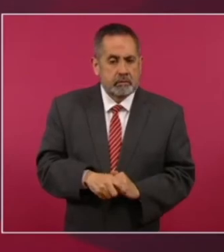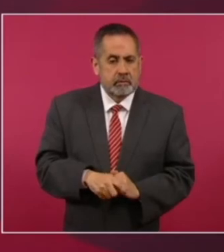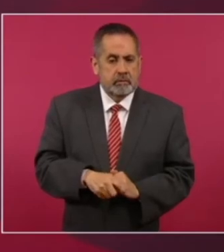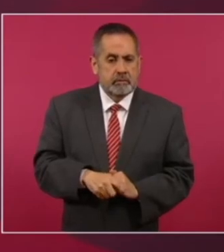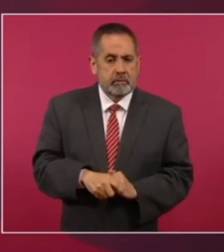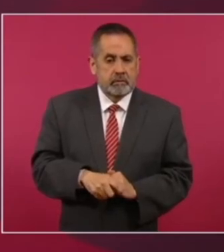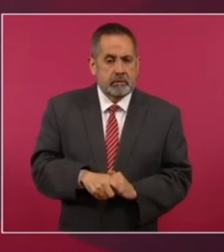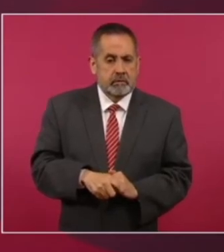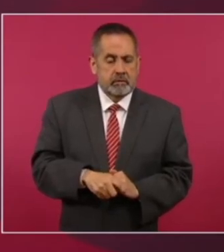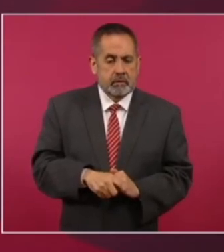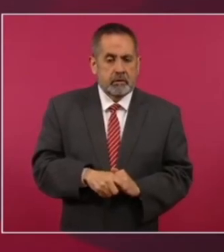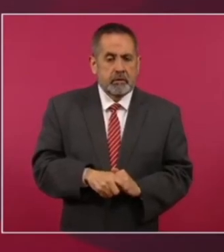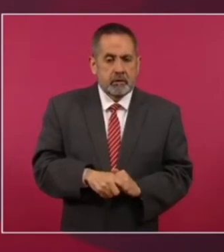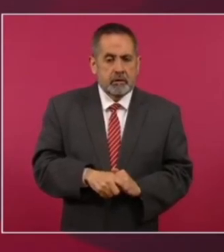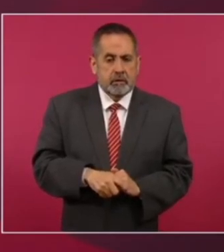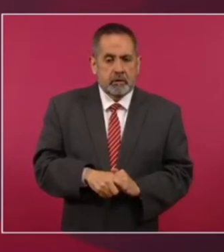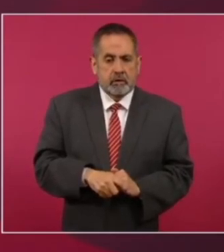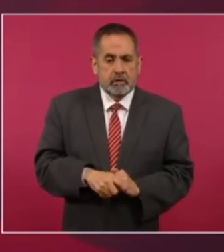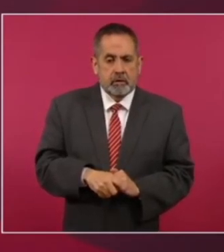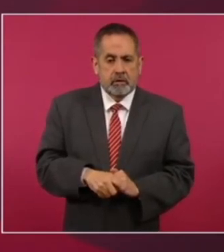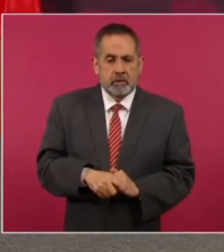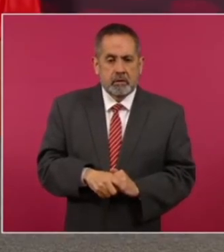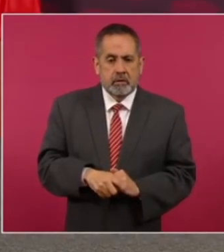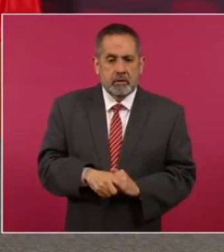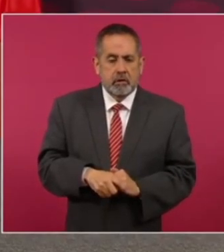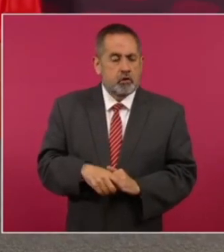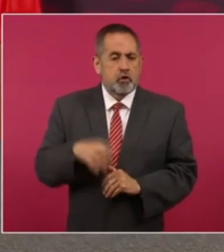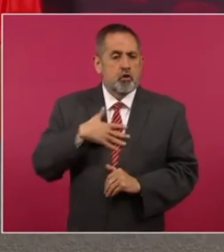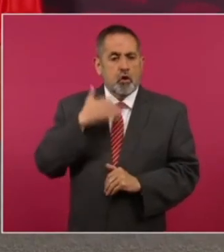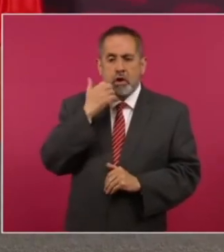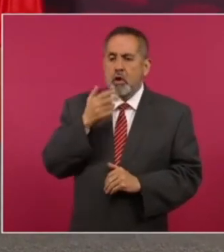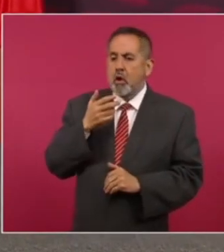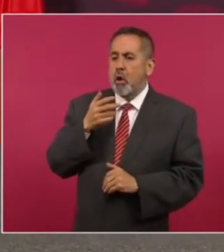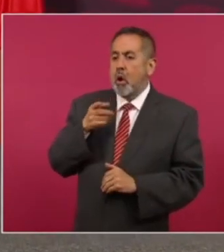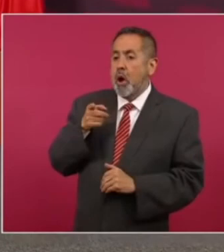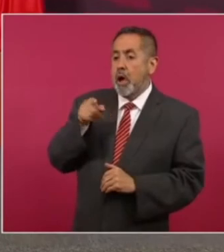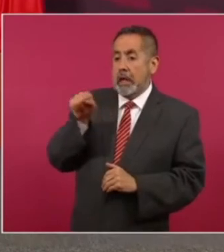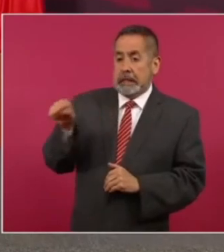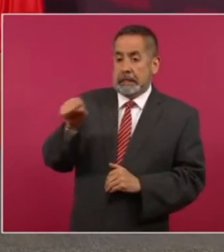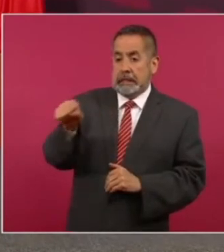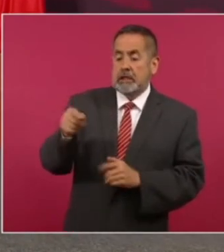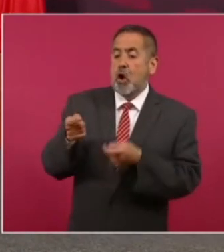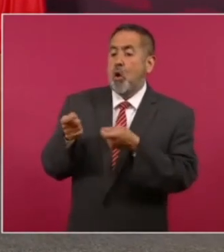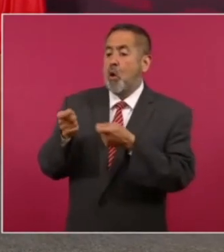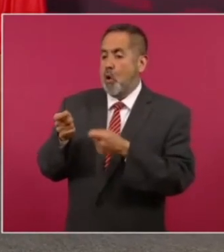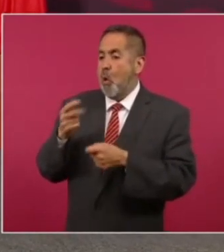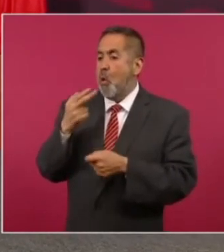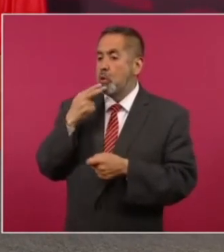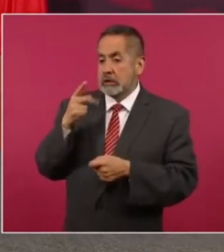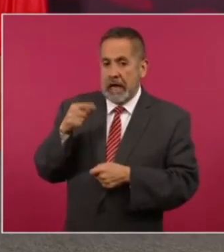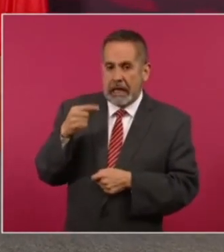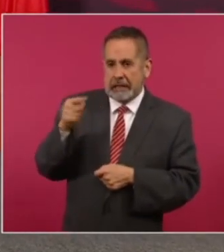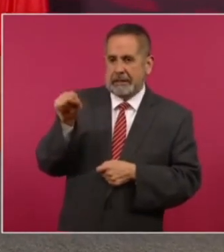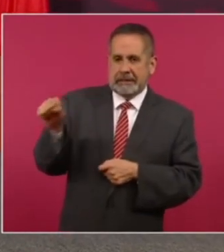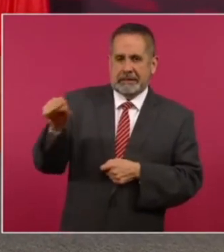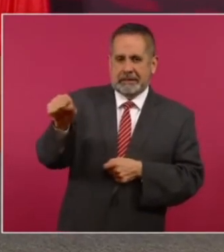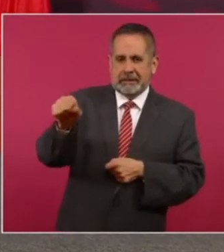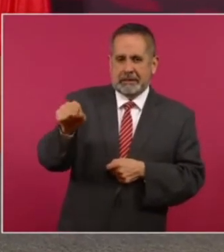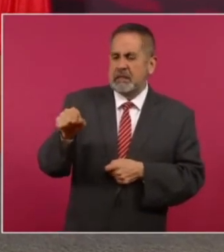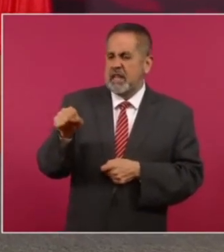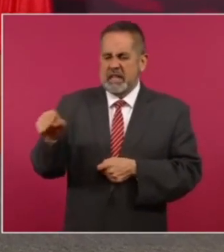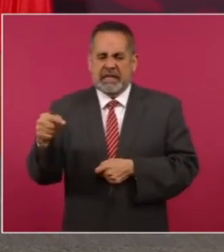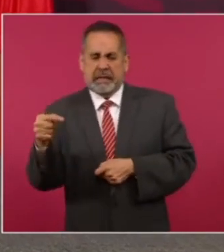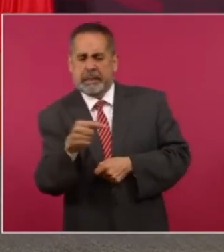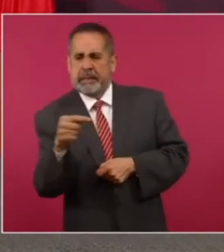los mecanismos que tiene el Estado o el gobierno con